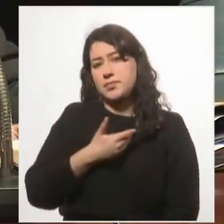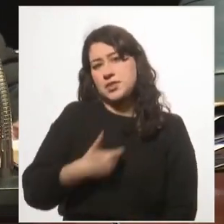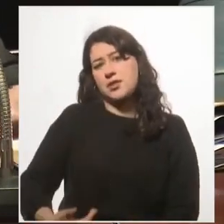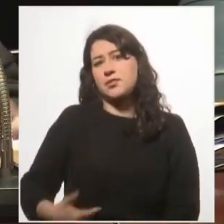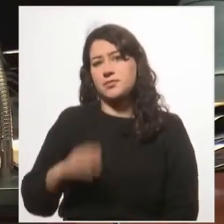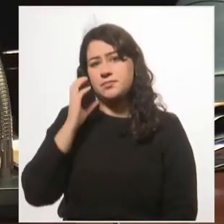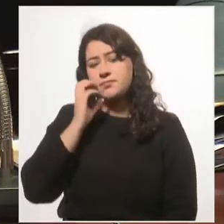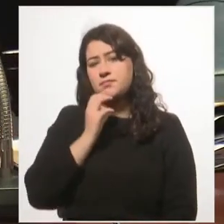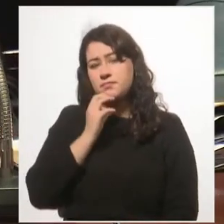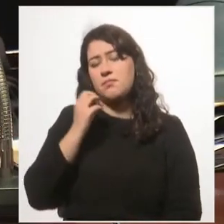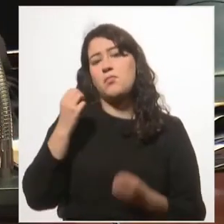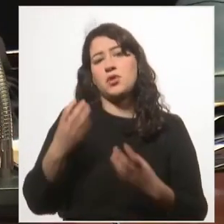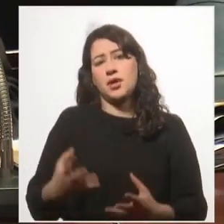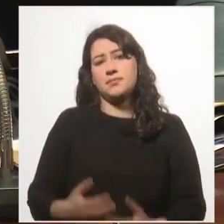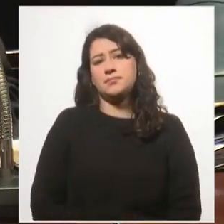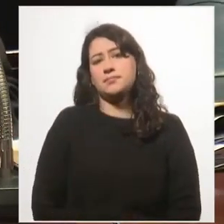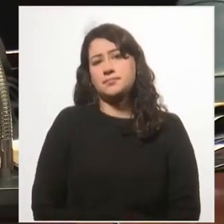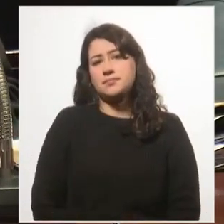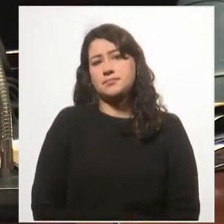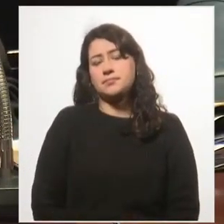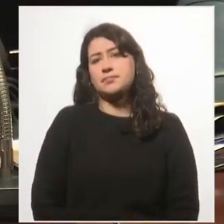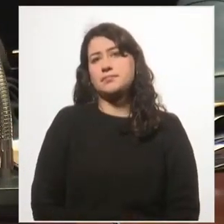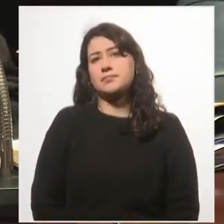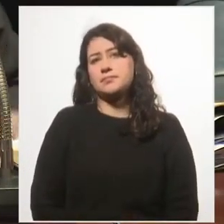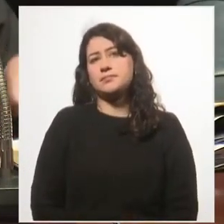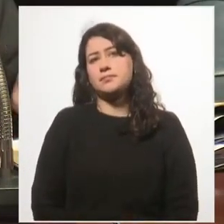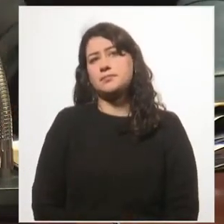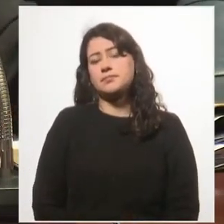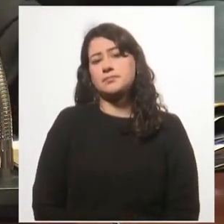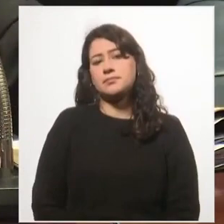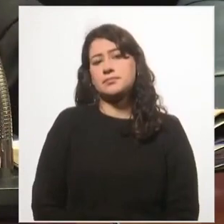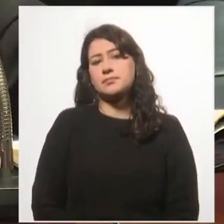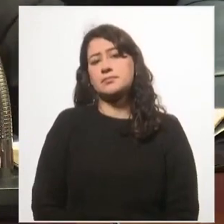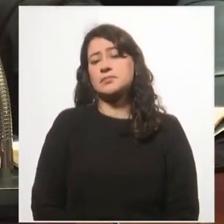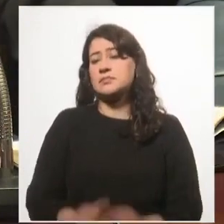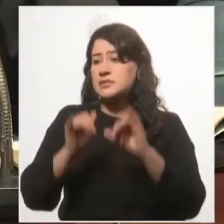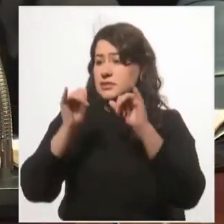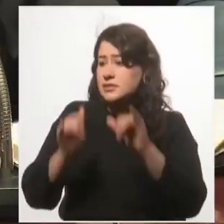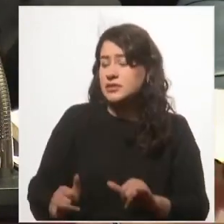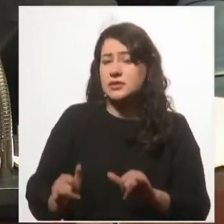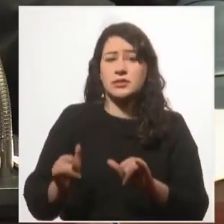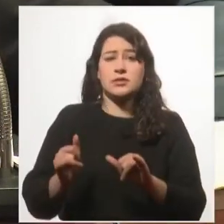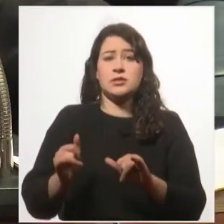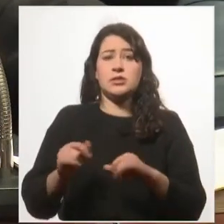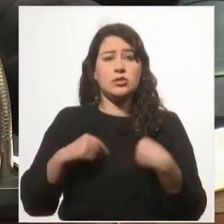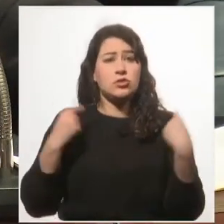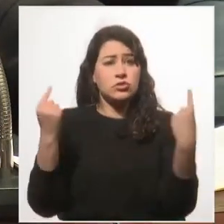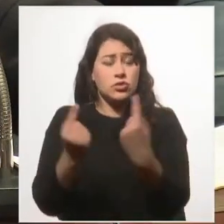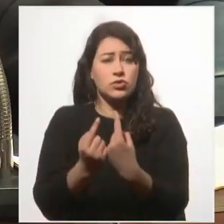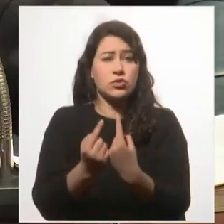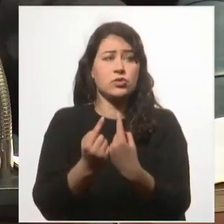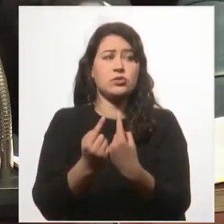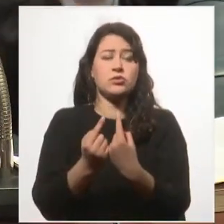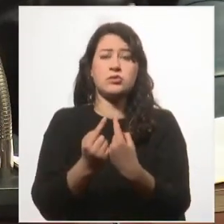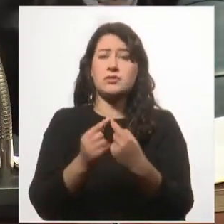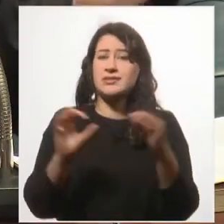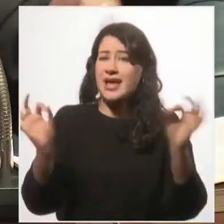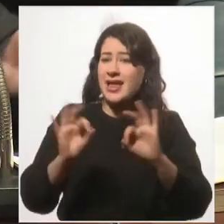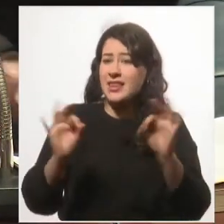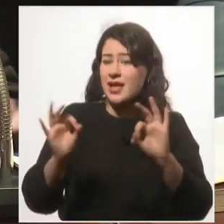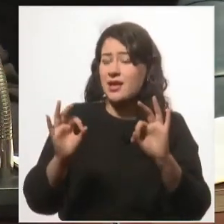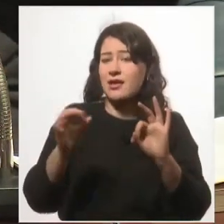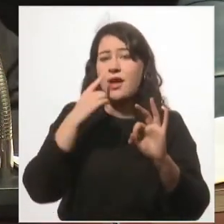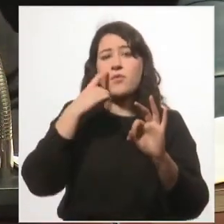Porque si no advertimos que ninguna